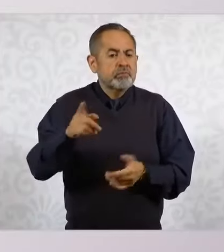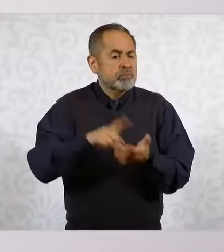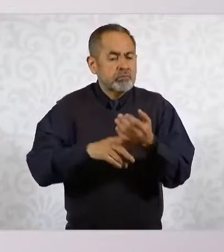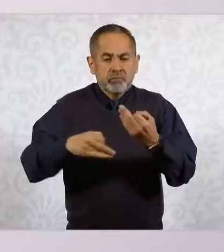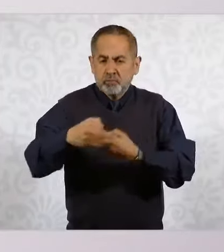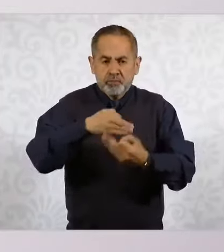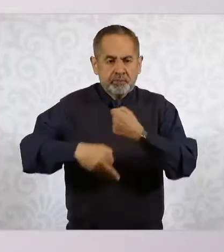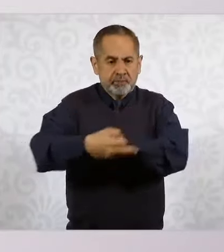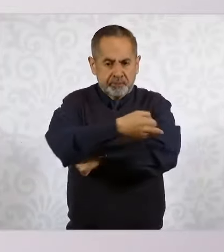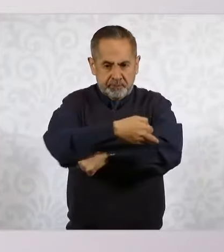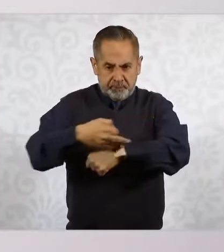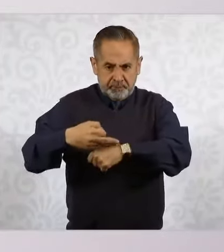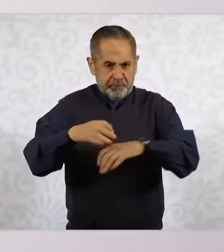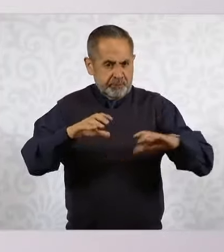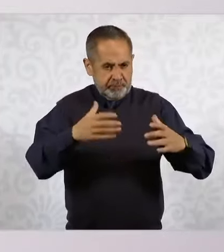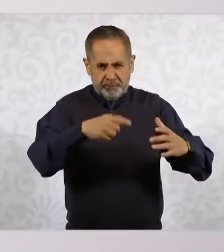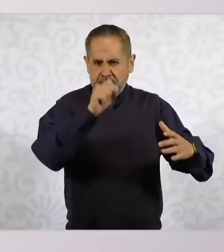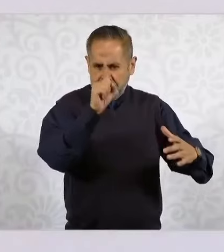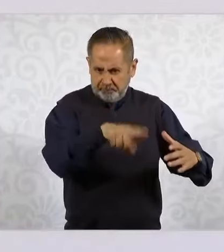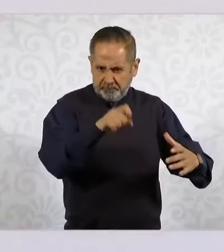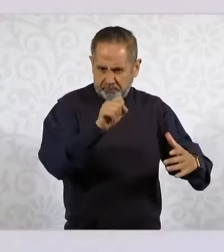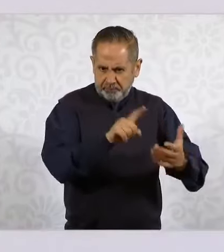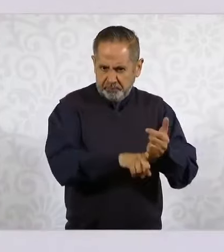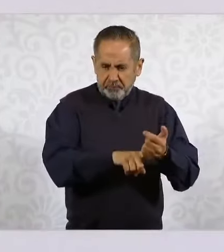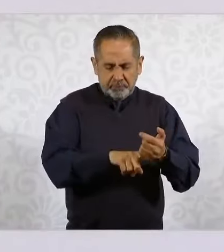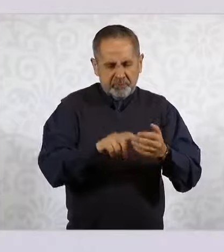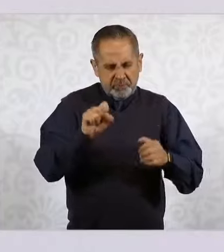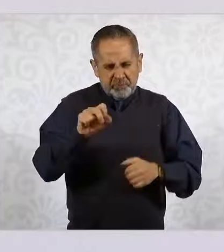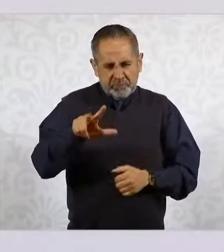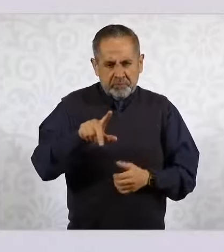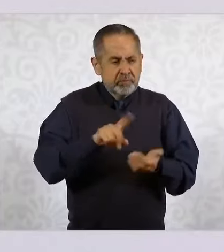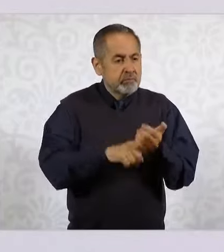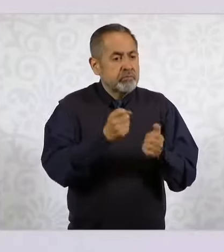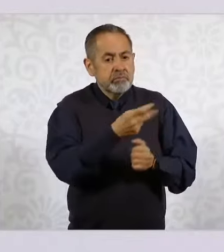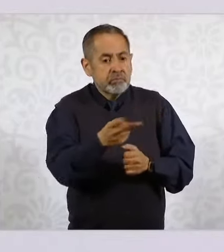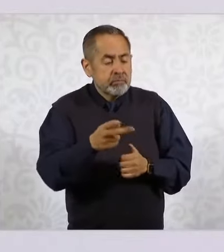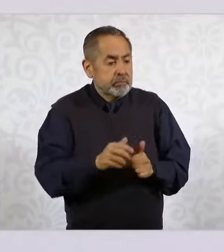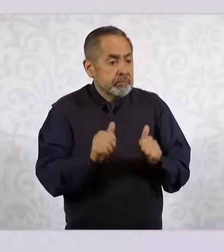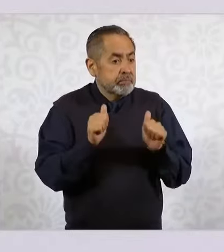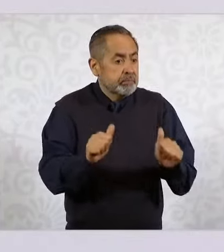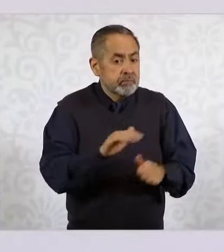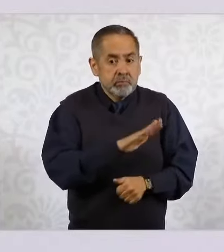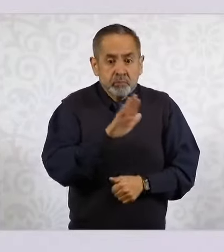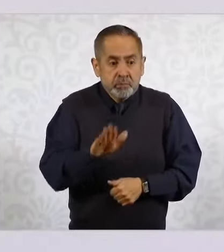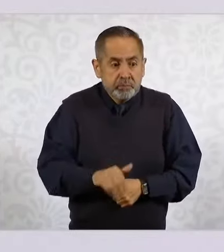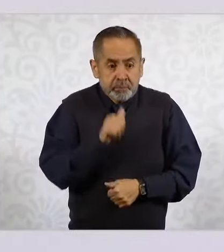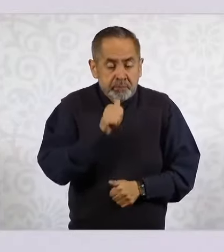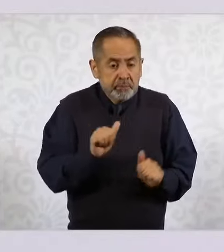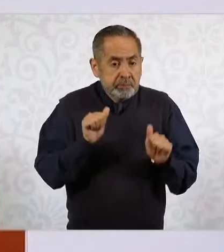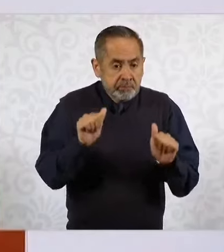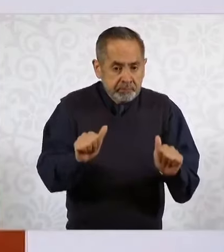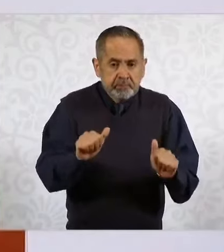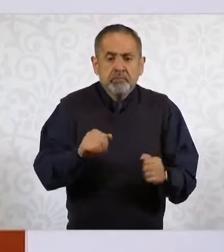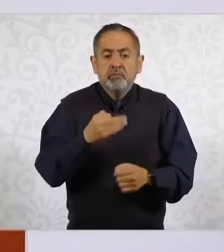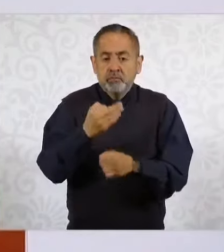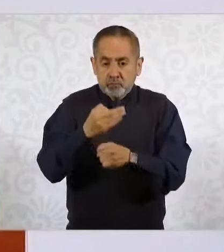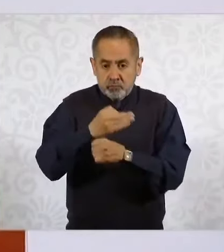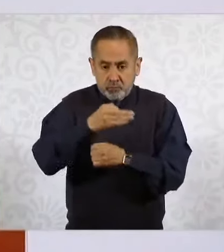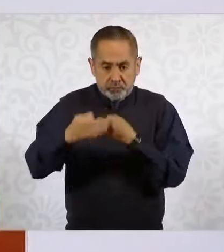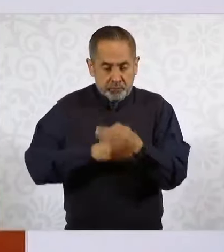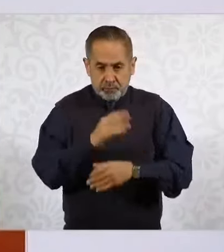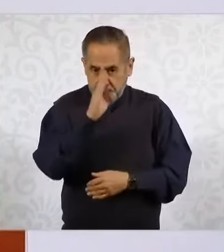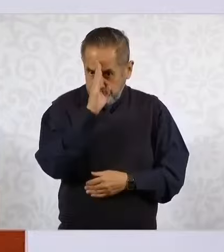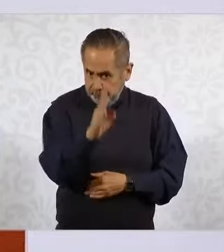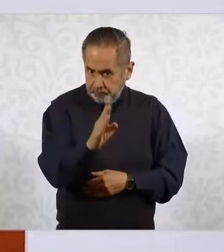familias y también a los sobrevivientes de aquel oscuro periodo, pues son